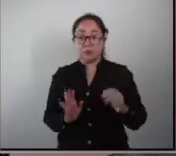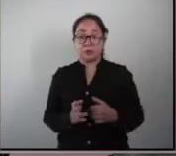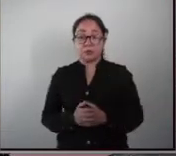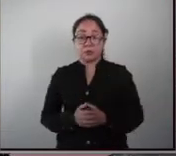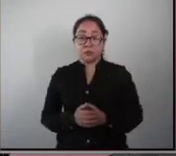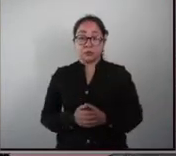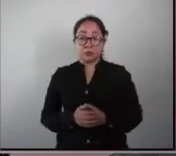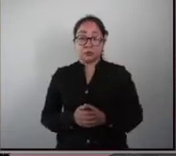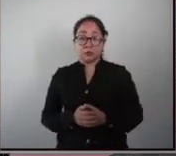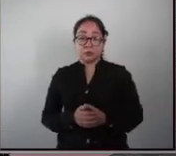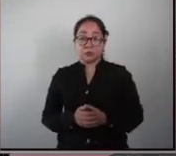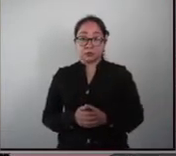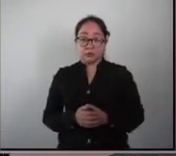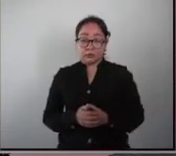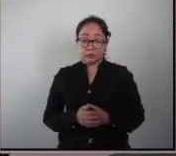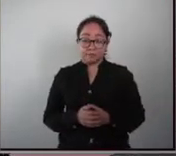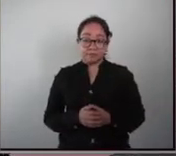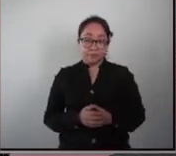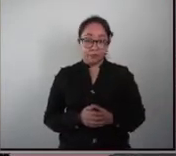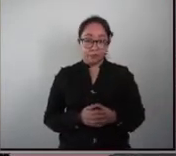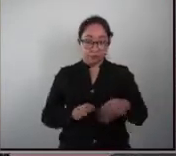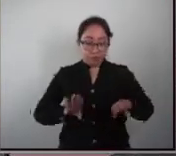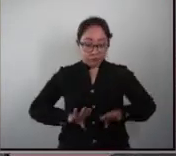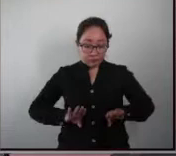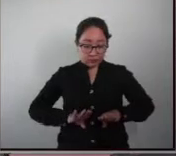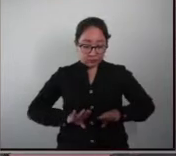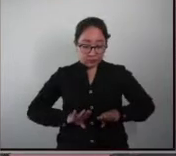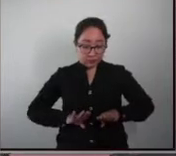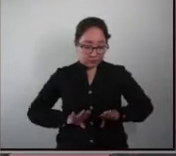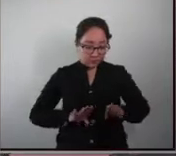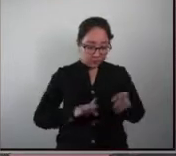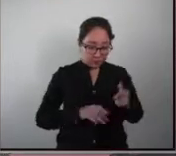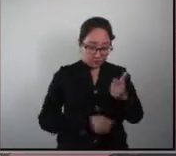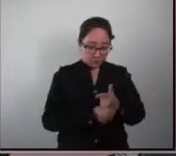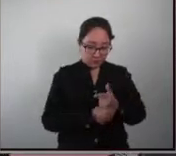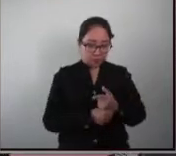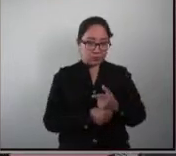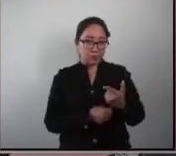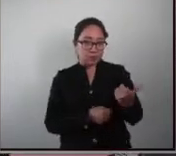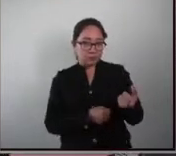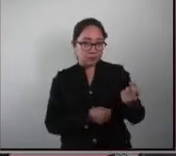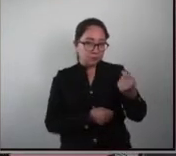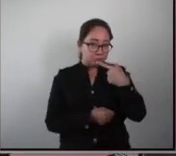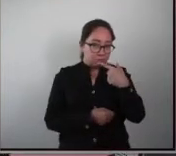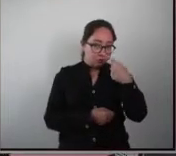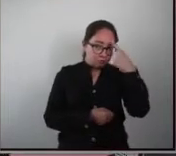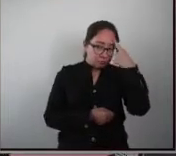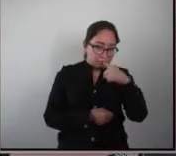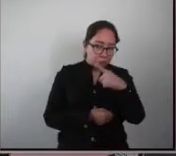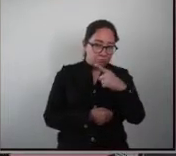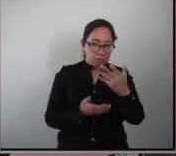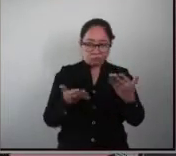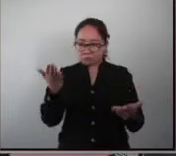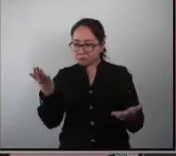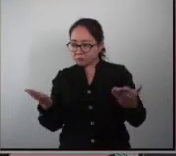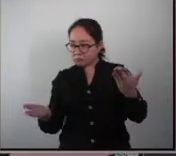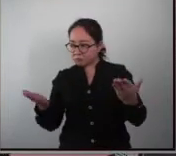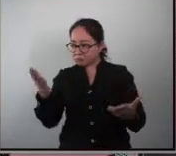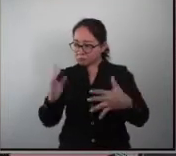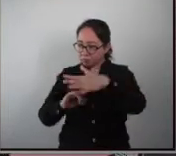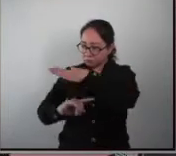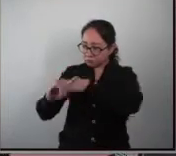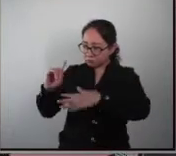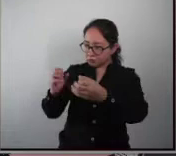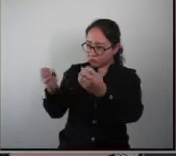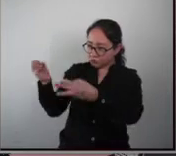conducta junto con el tratamiento para comparándolo con el enriquecimiento